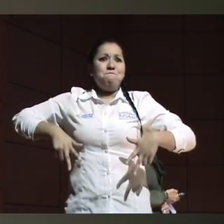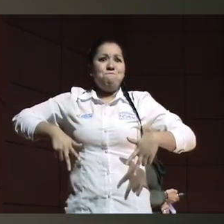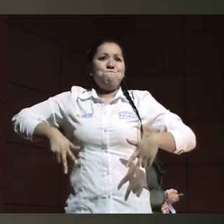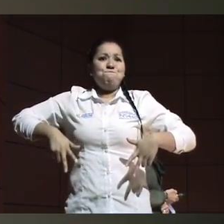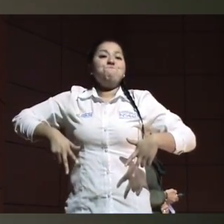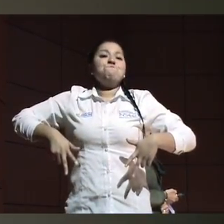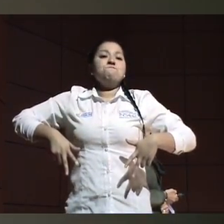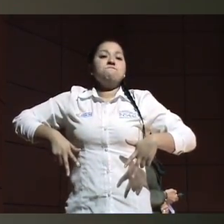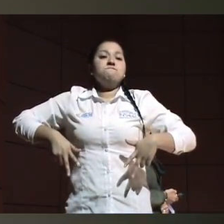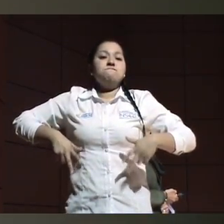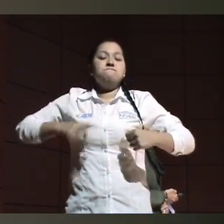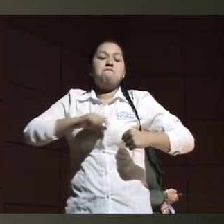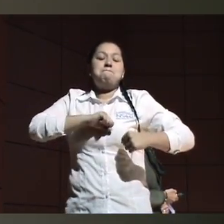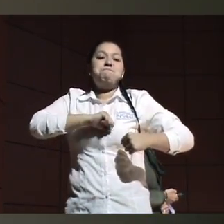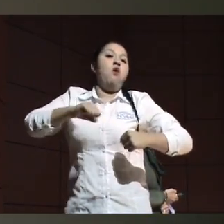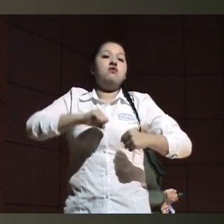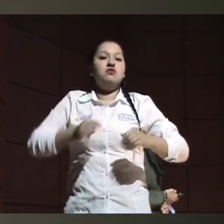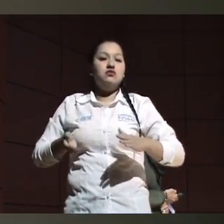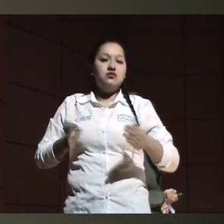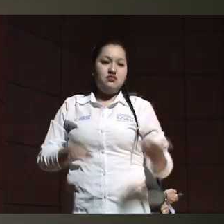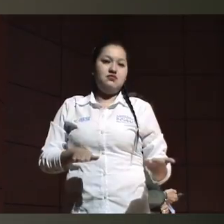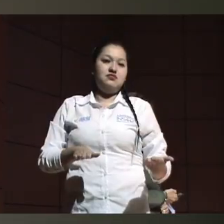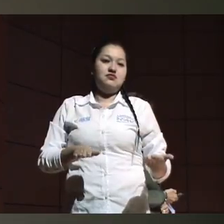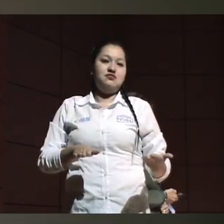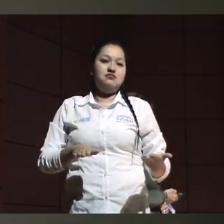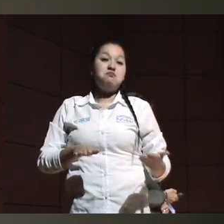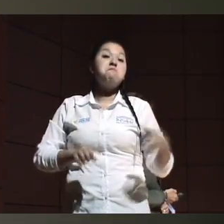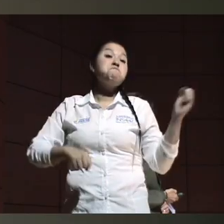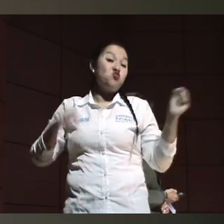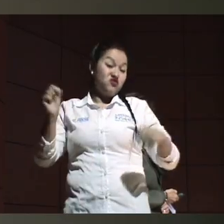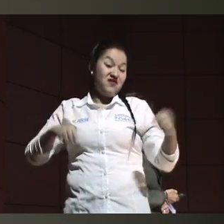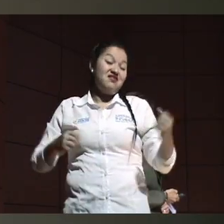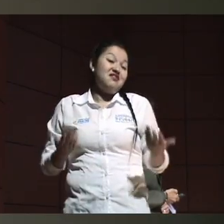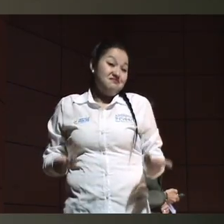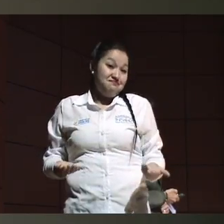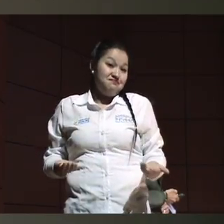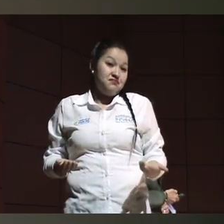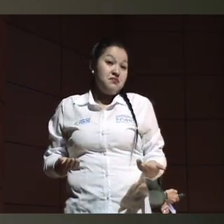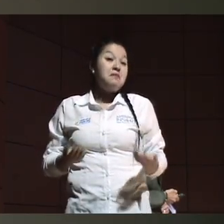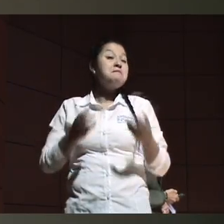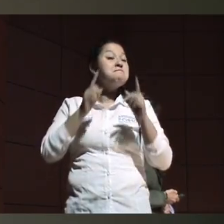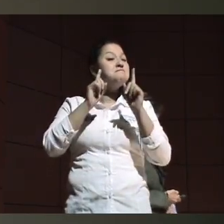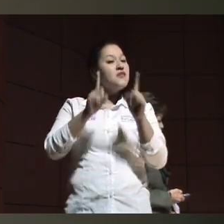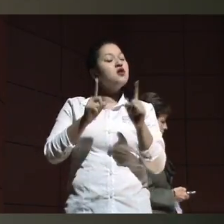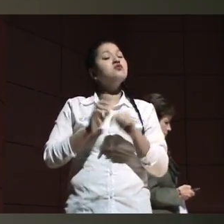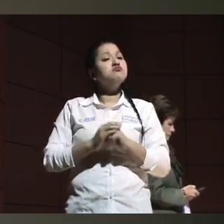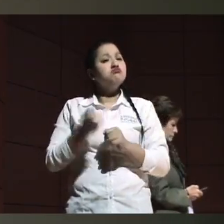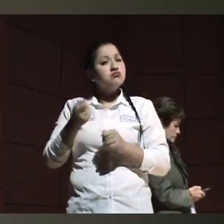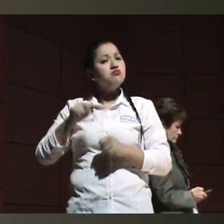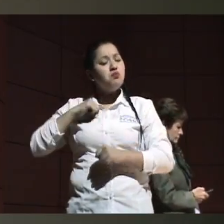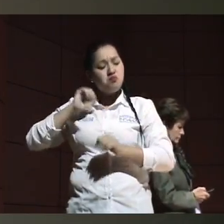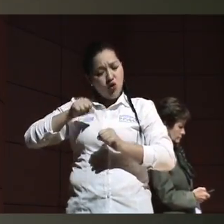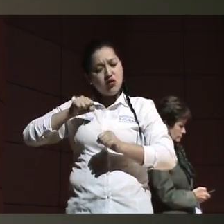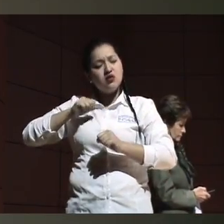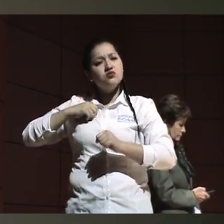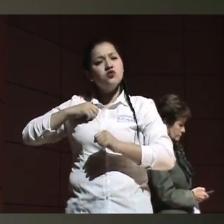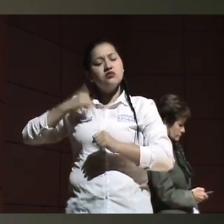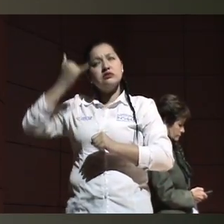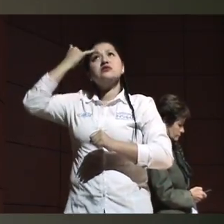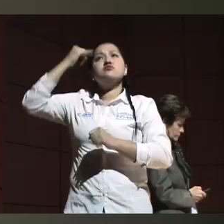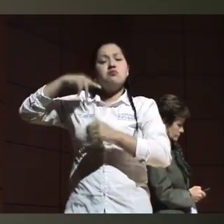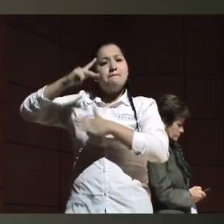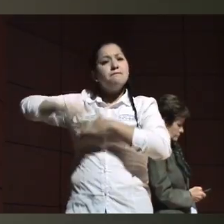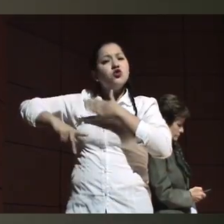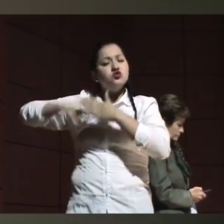un evento cardiorrespiratorio. Pero también tenemos proyectos de vida. Las personas no